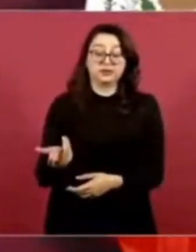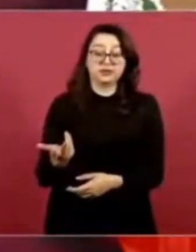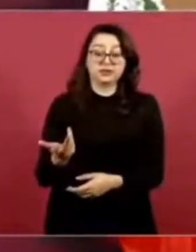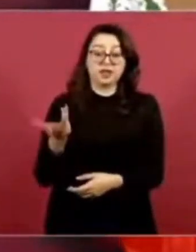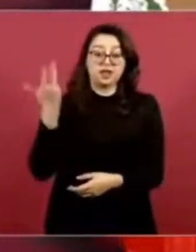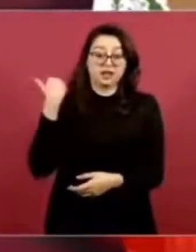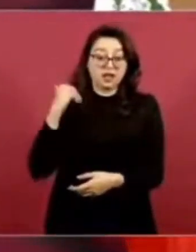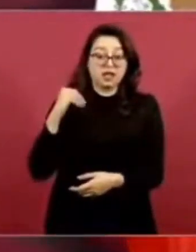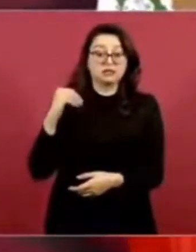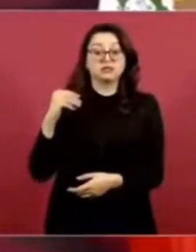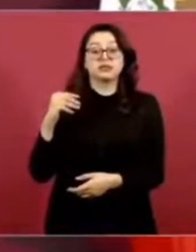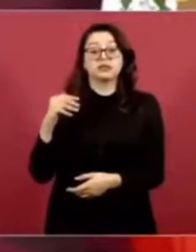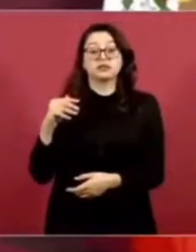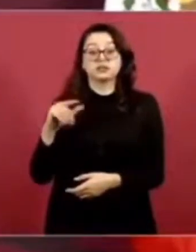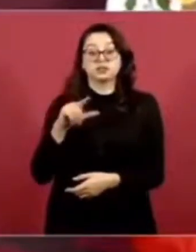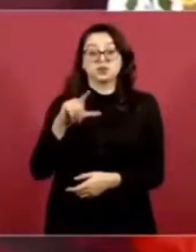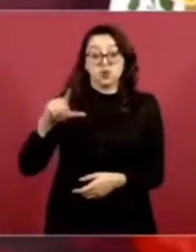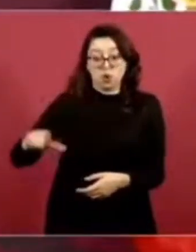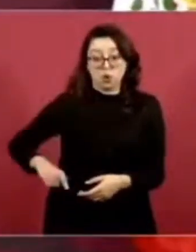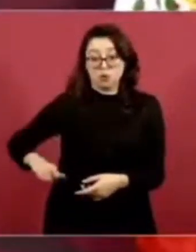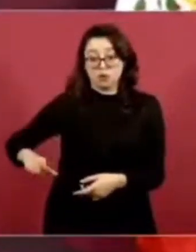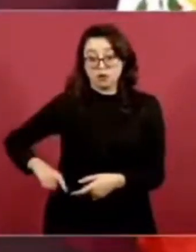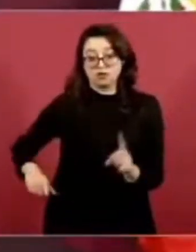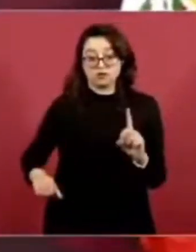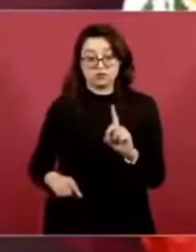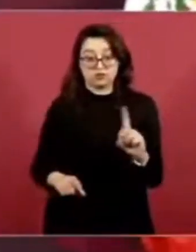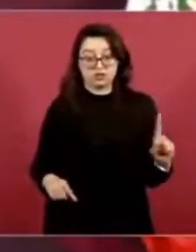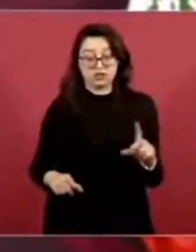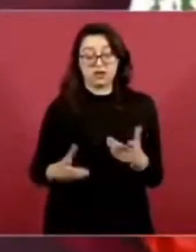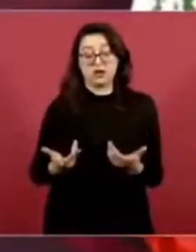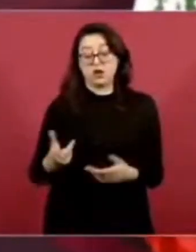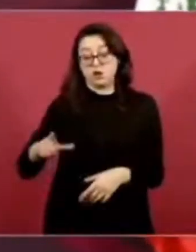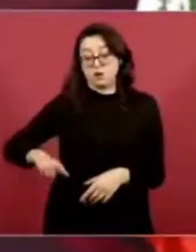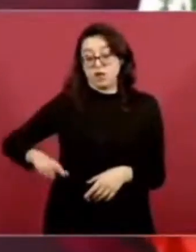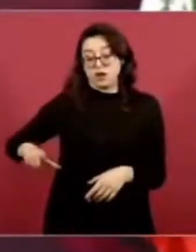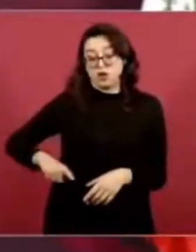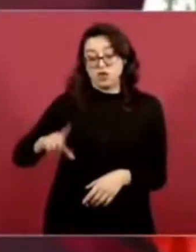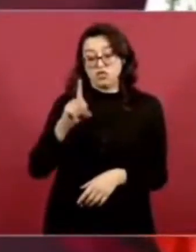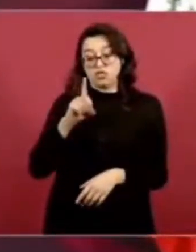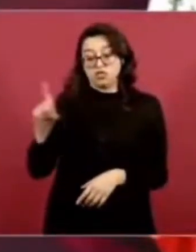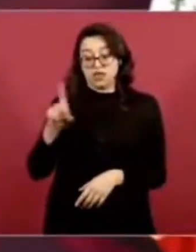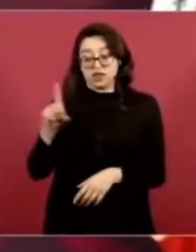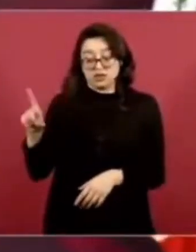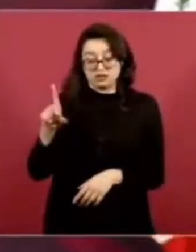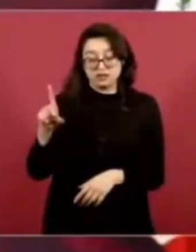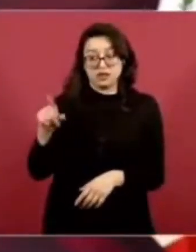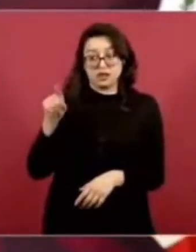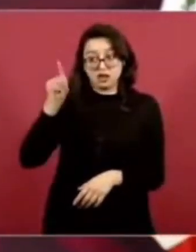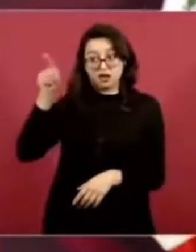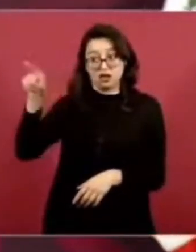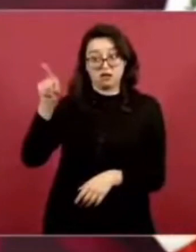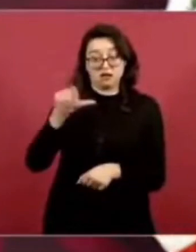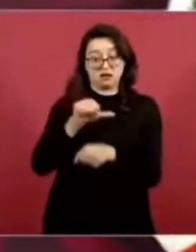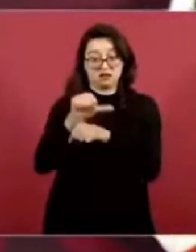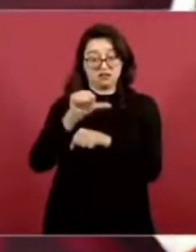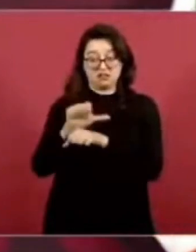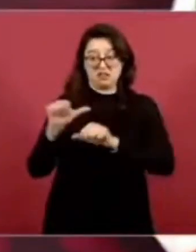de las armas militarizando Argentina.